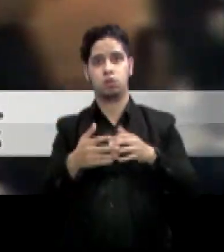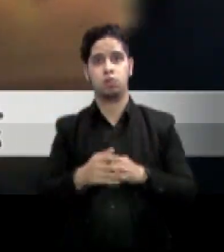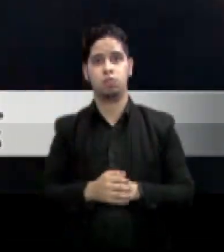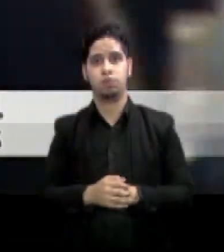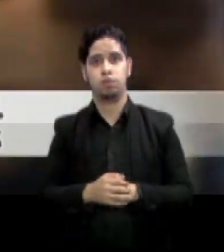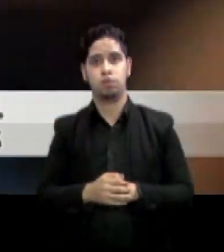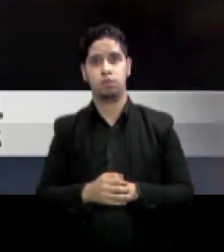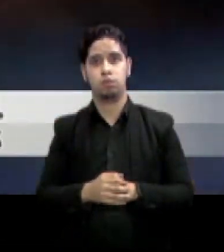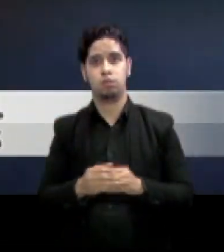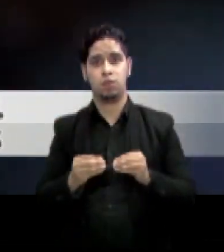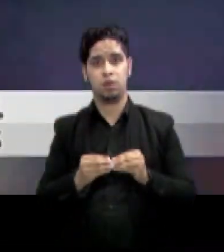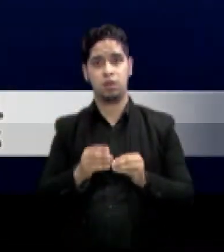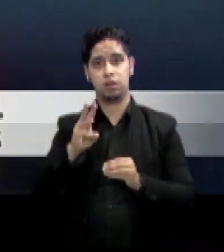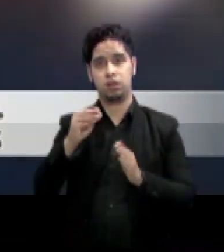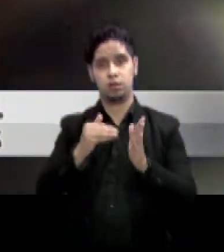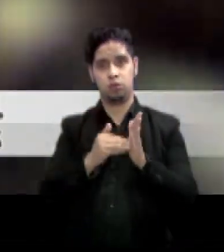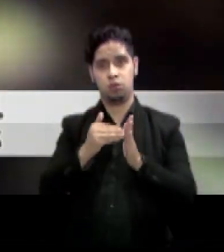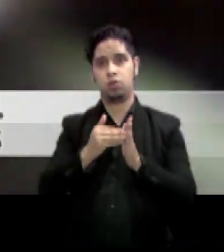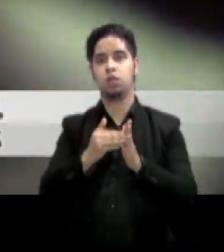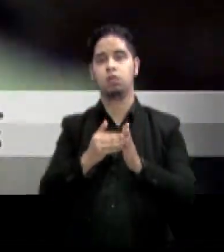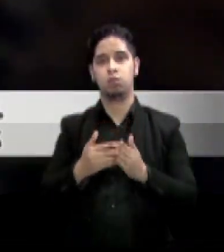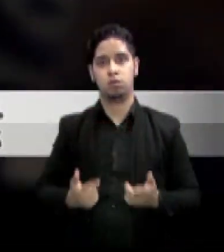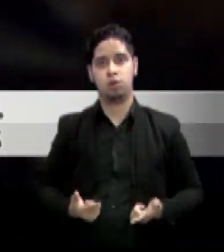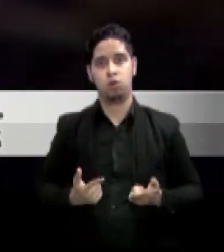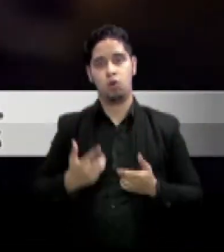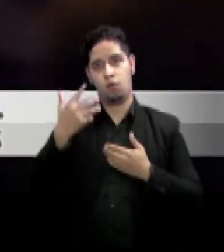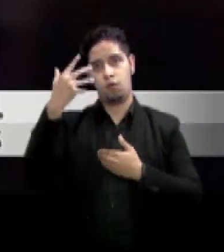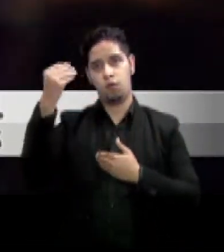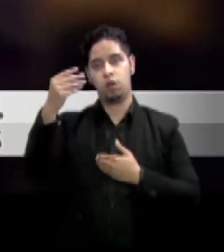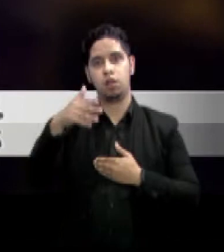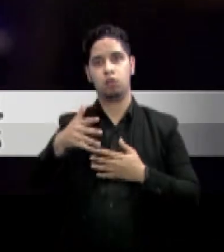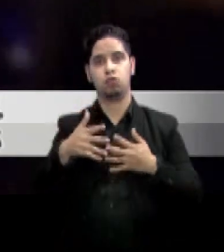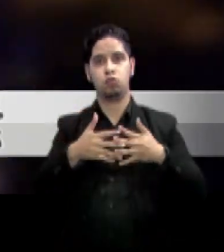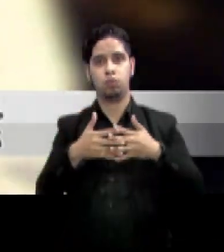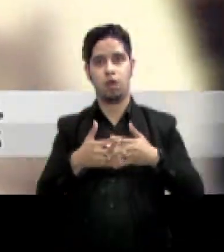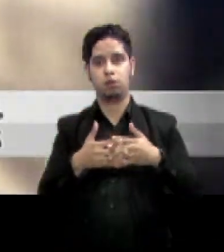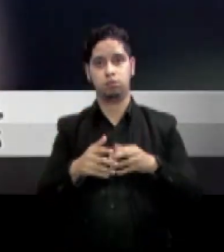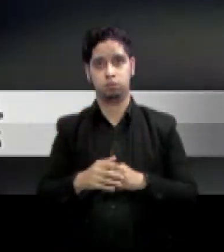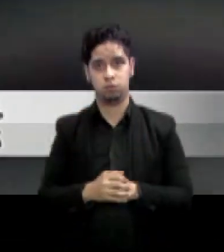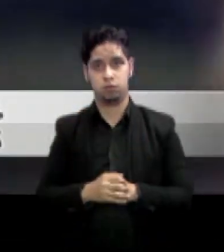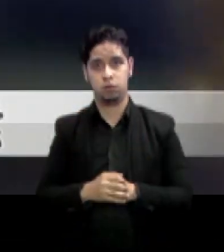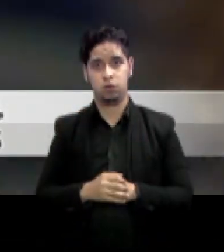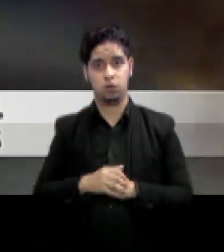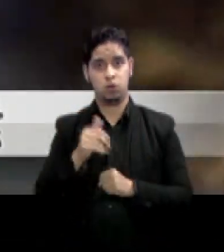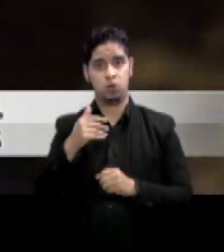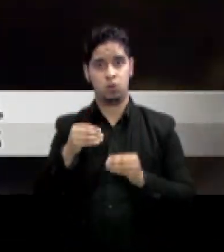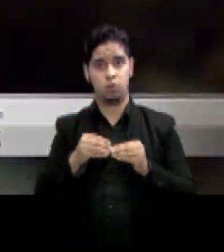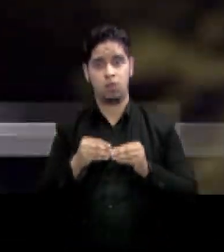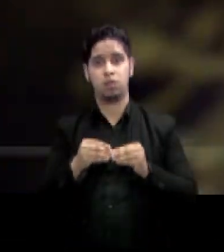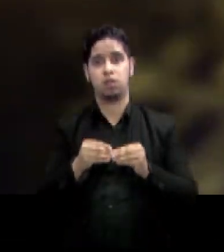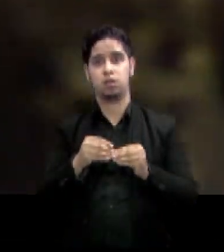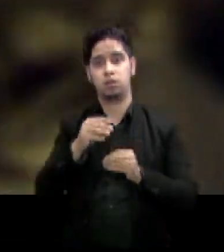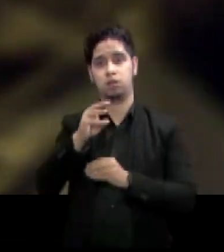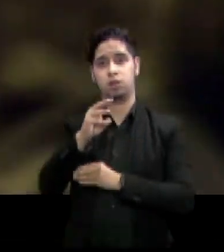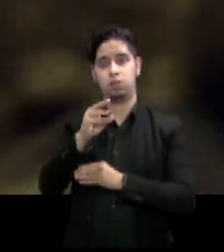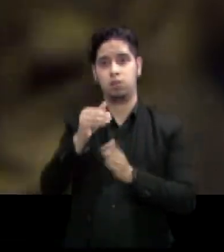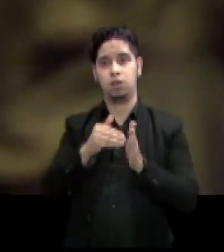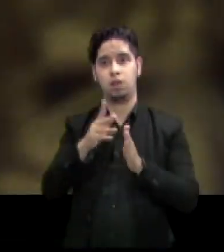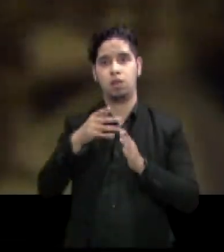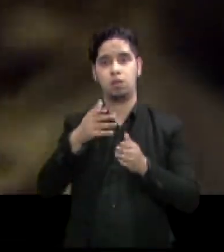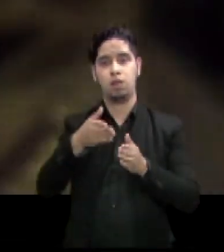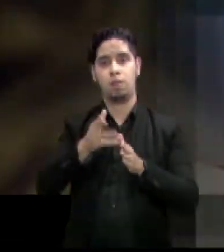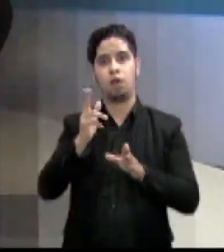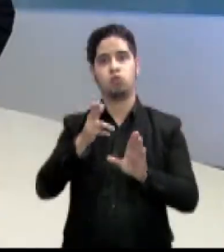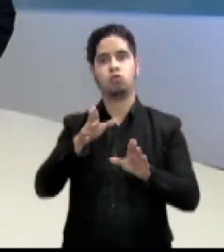de estadounidenses viviendo fuera de su país y de estos, más de 10.000 han dado de baja sus pasaportes en los últimos 5